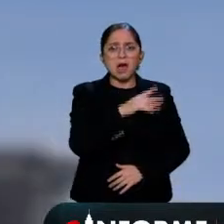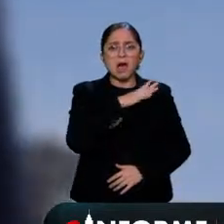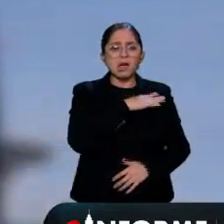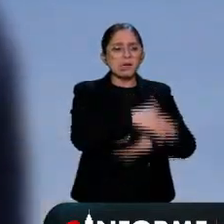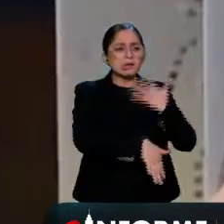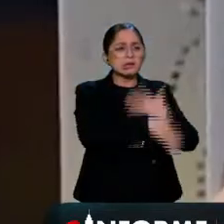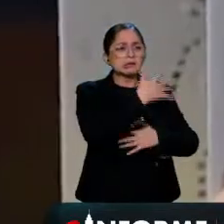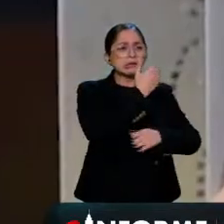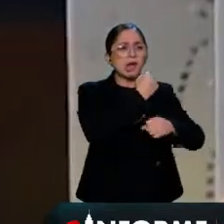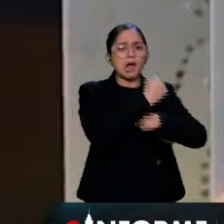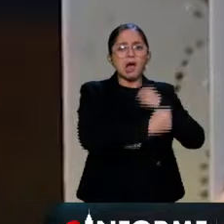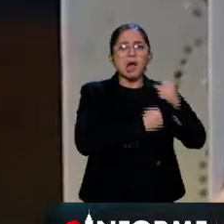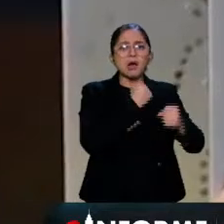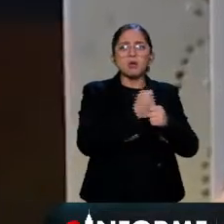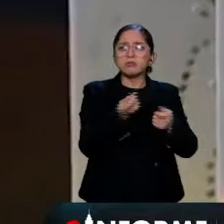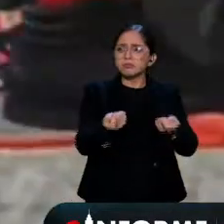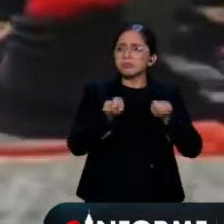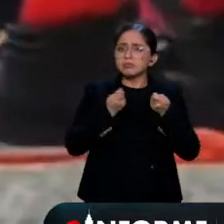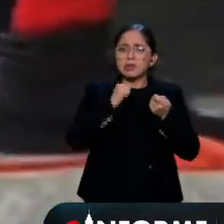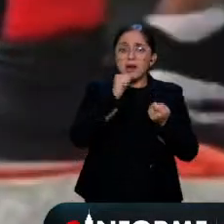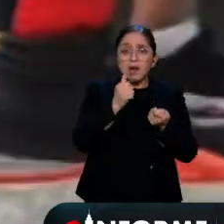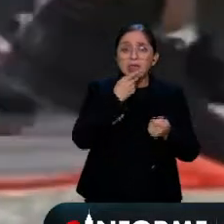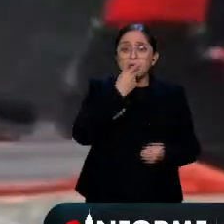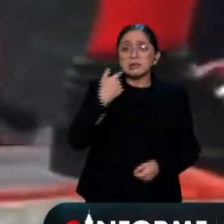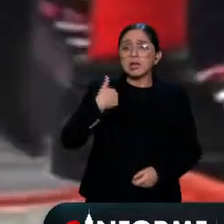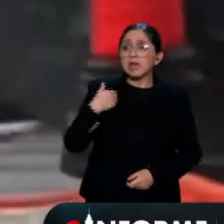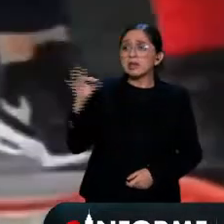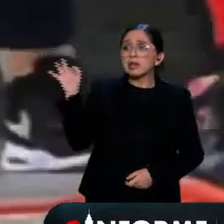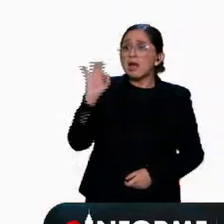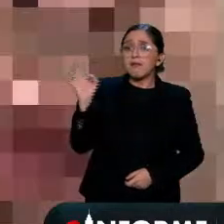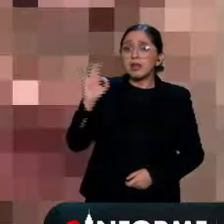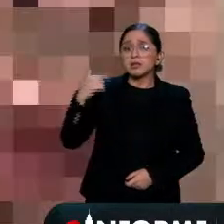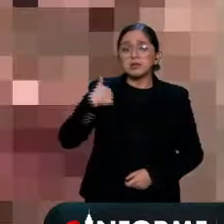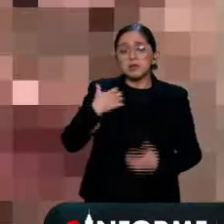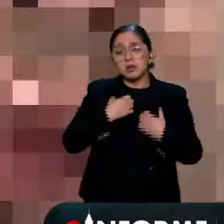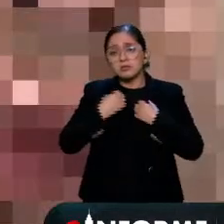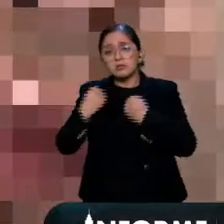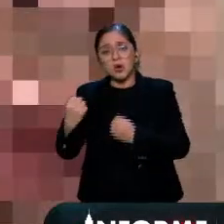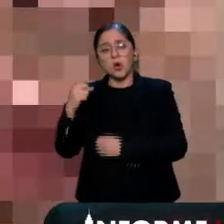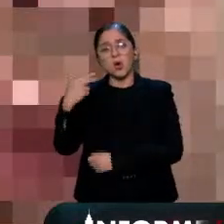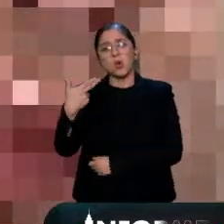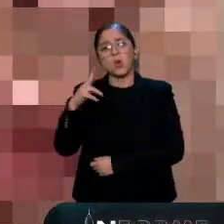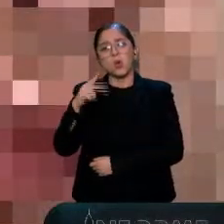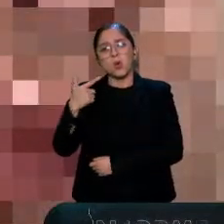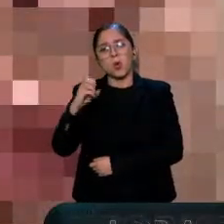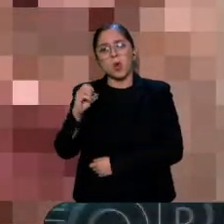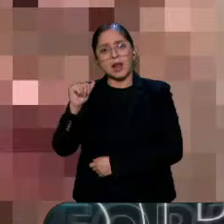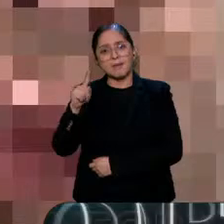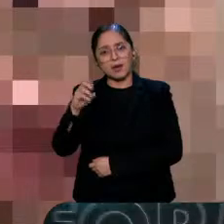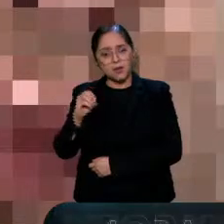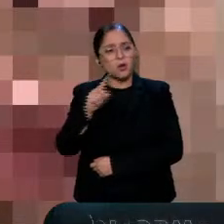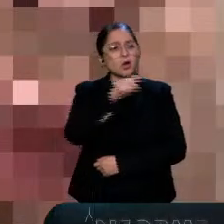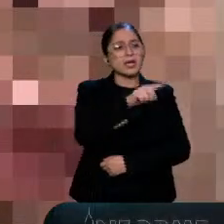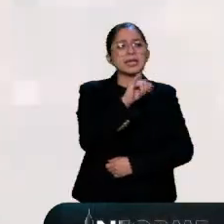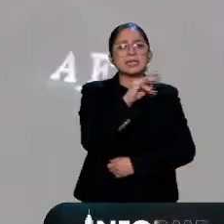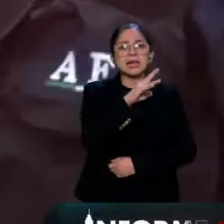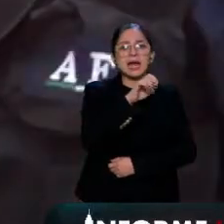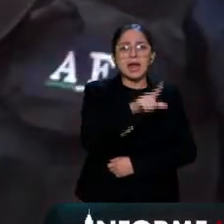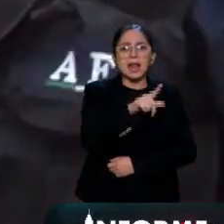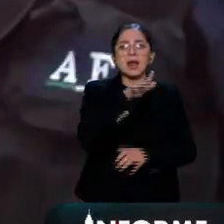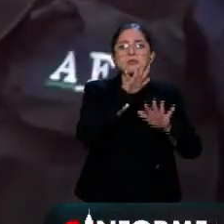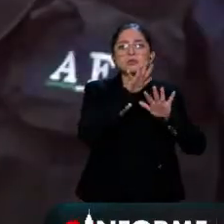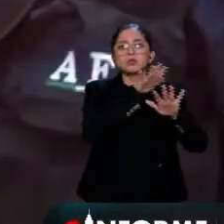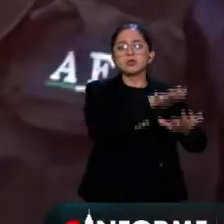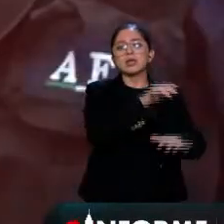presuntamente de haber participado en el secuestro y homicidio de Hugo Alberto Wallace, o el de Israel Vallarta, a punto de cumplir 16 años en la